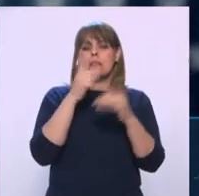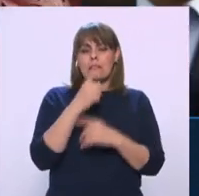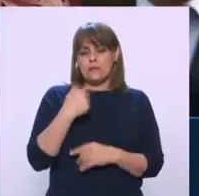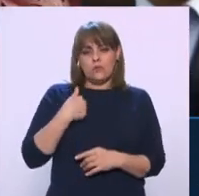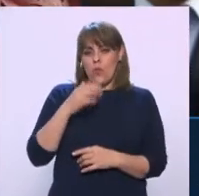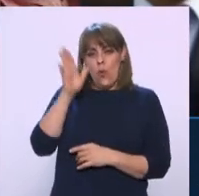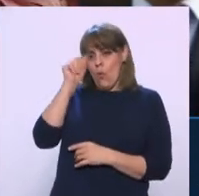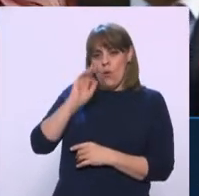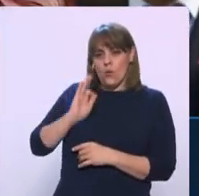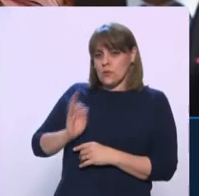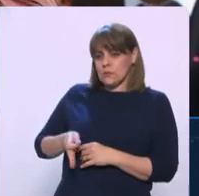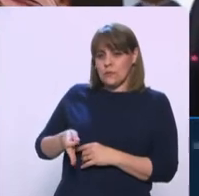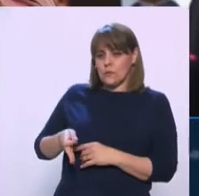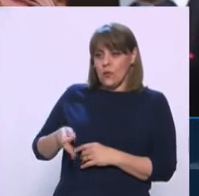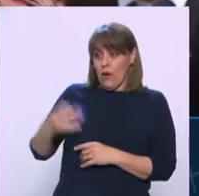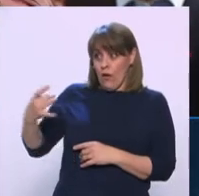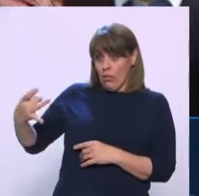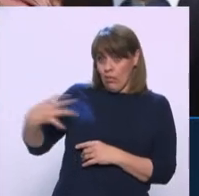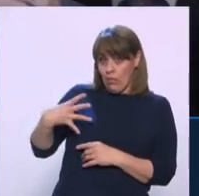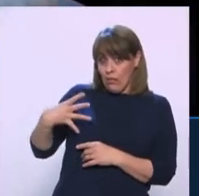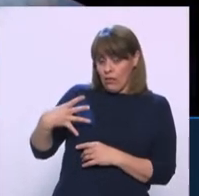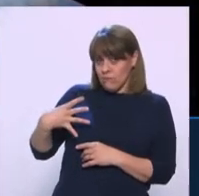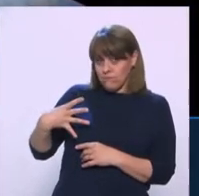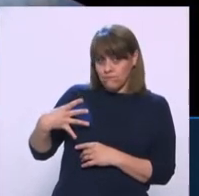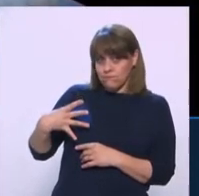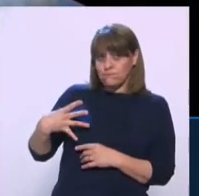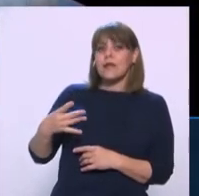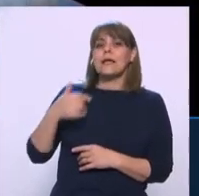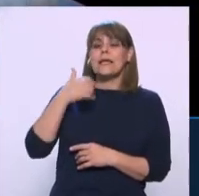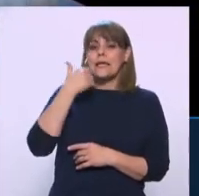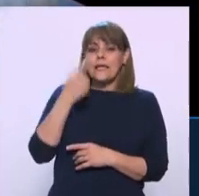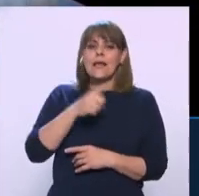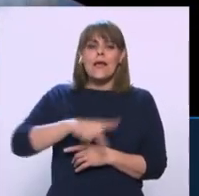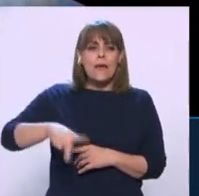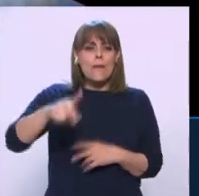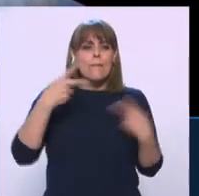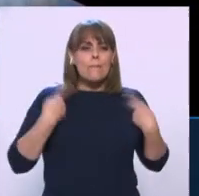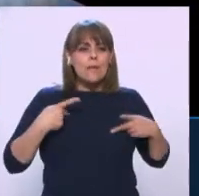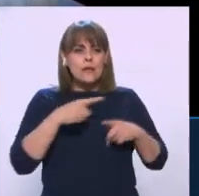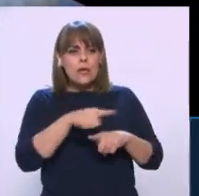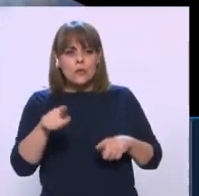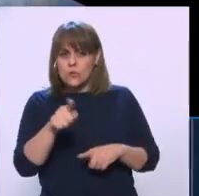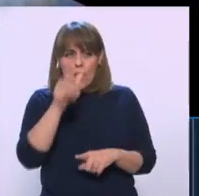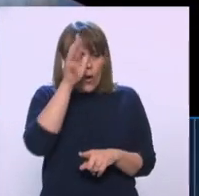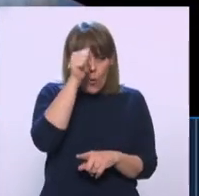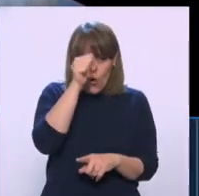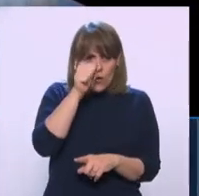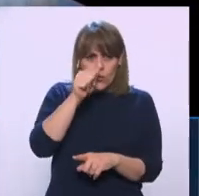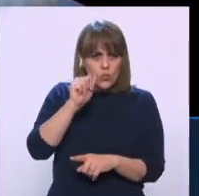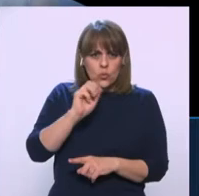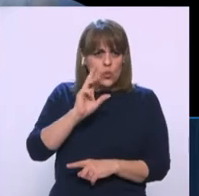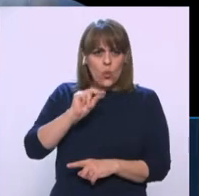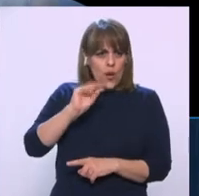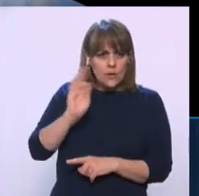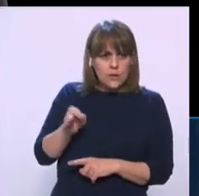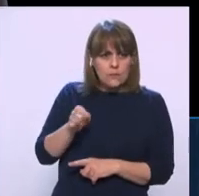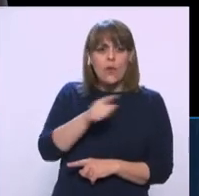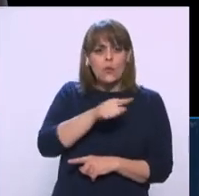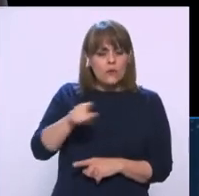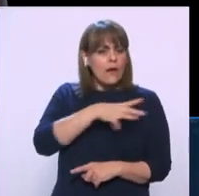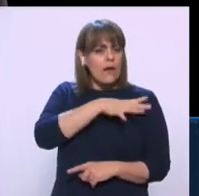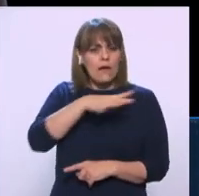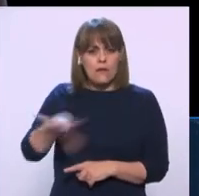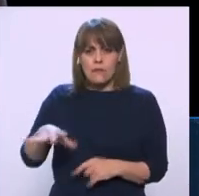estaba de acuerdo Dijo no nos han ganado nada E invitó a la militancia Que no esté de acuerdo Con este resultado A rechazar